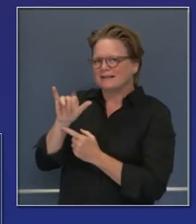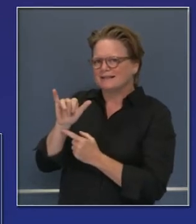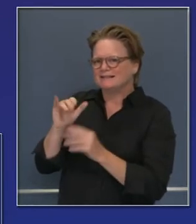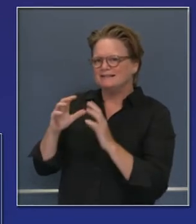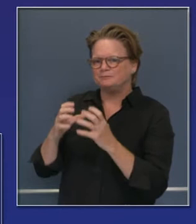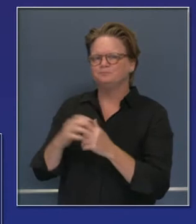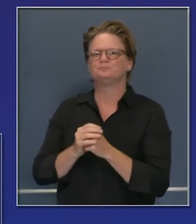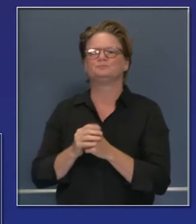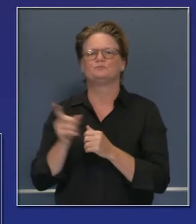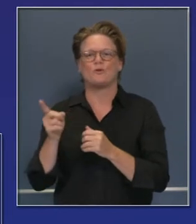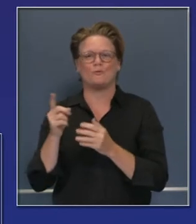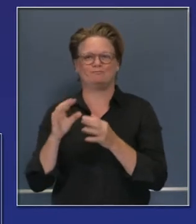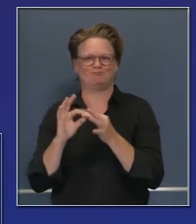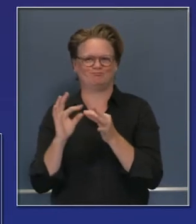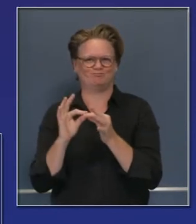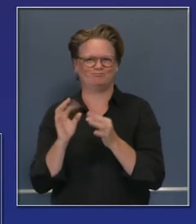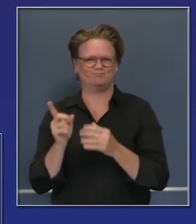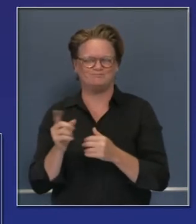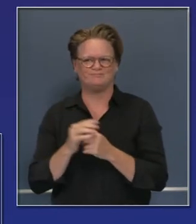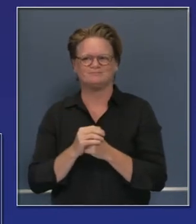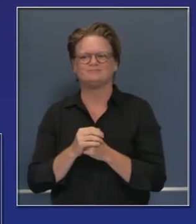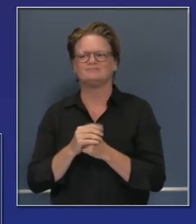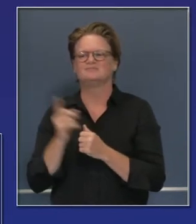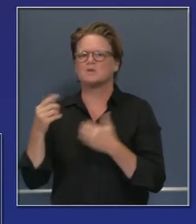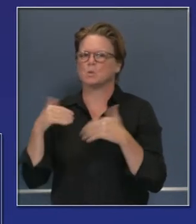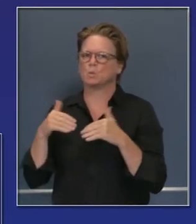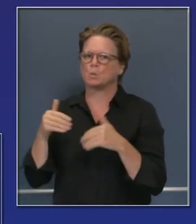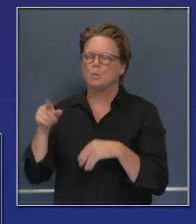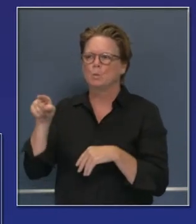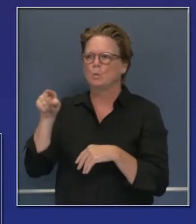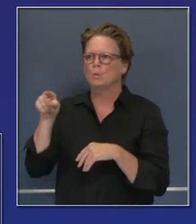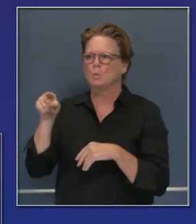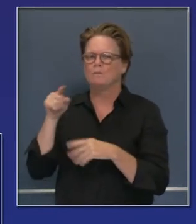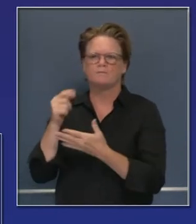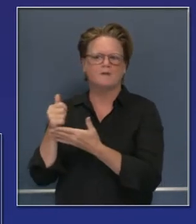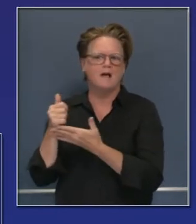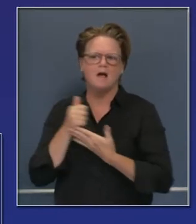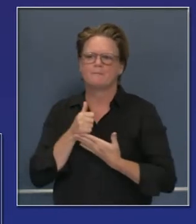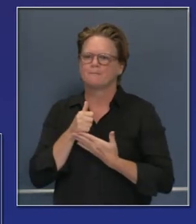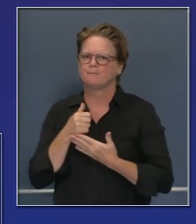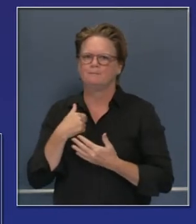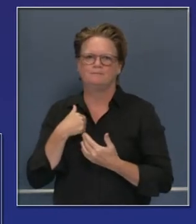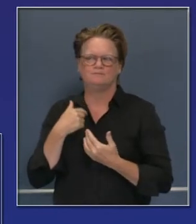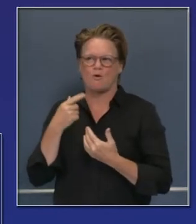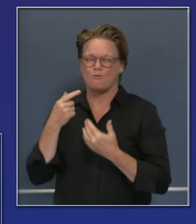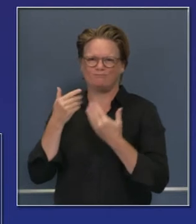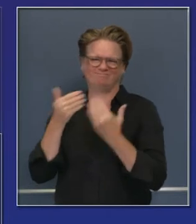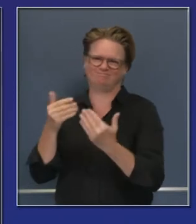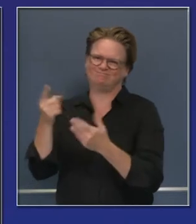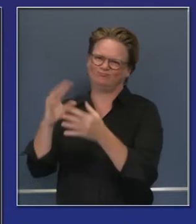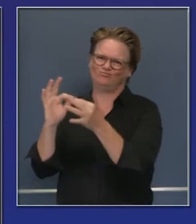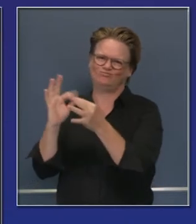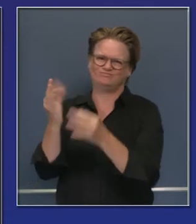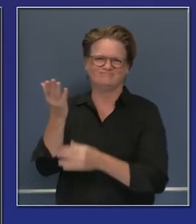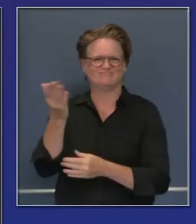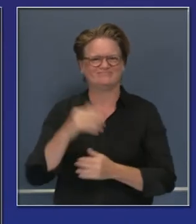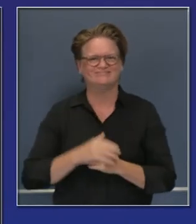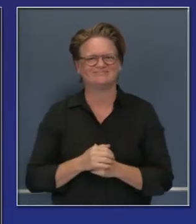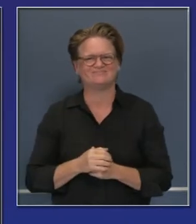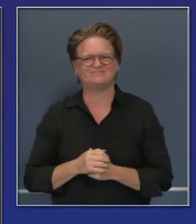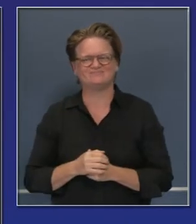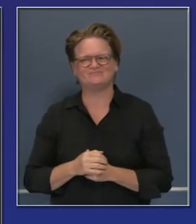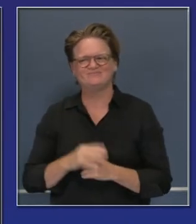amplios en este espacio que han tenido gran impacto para traernos a este lugar. Doctor Wood. Gracias,